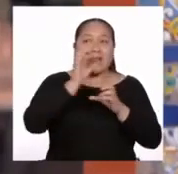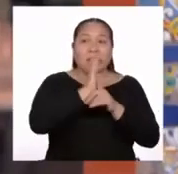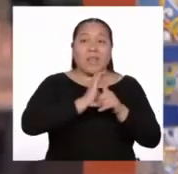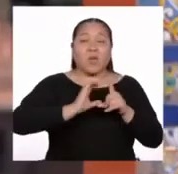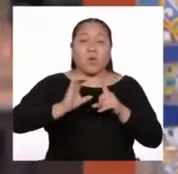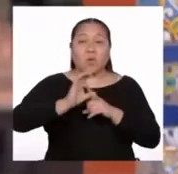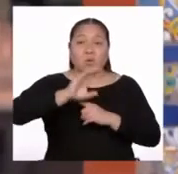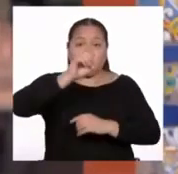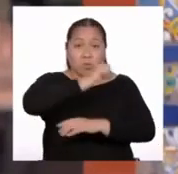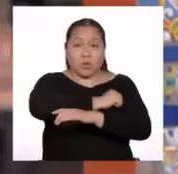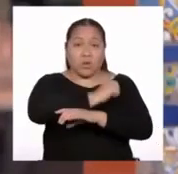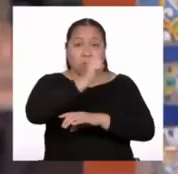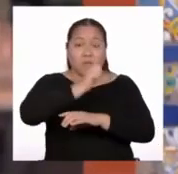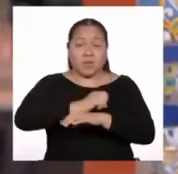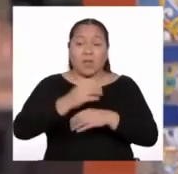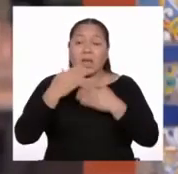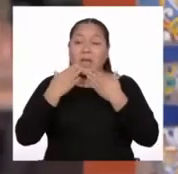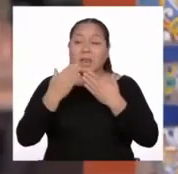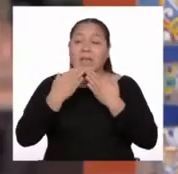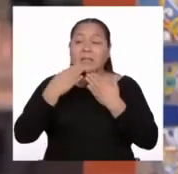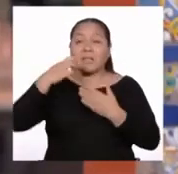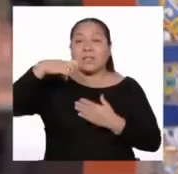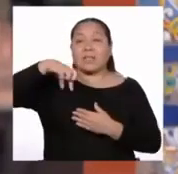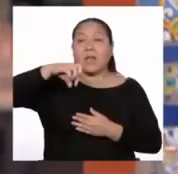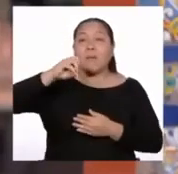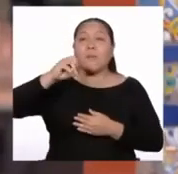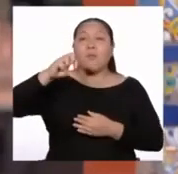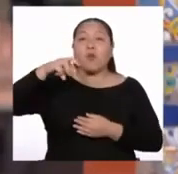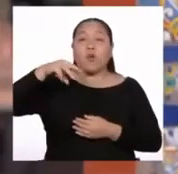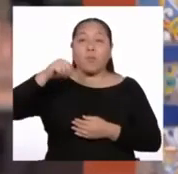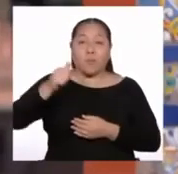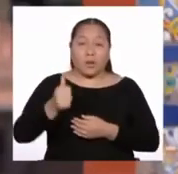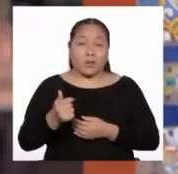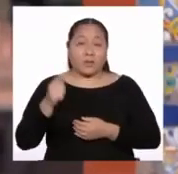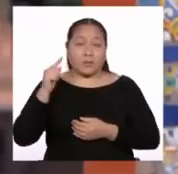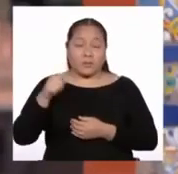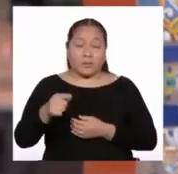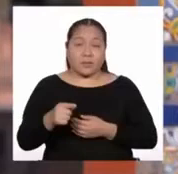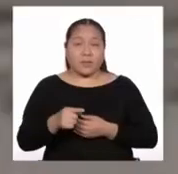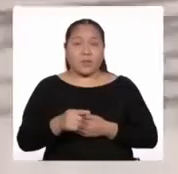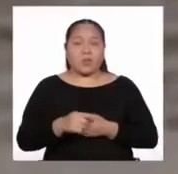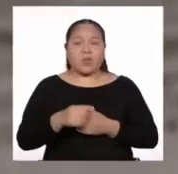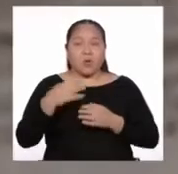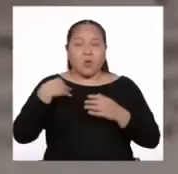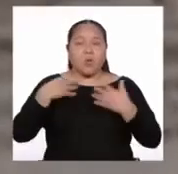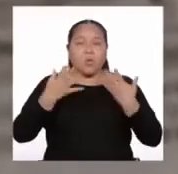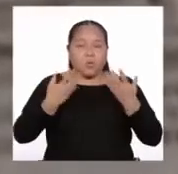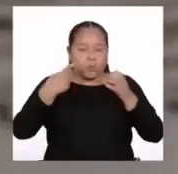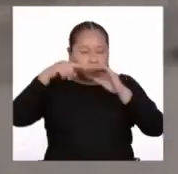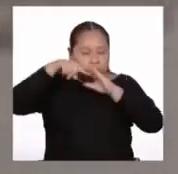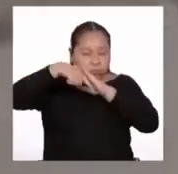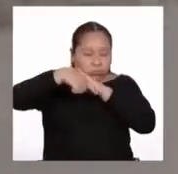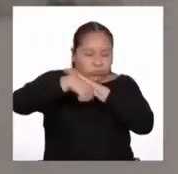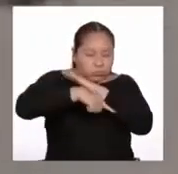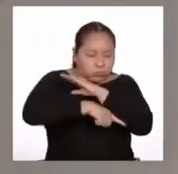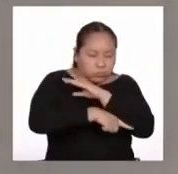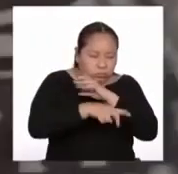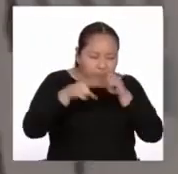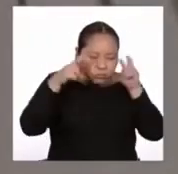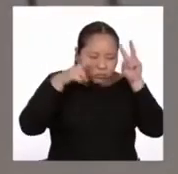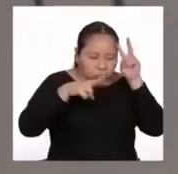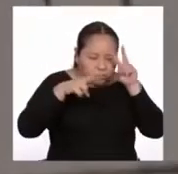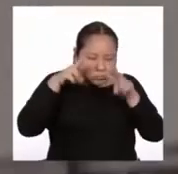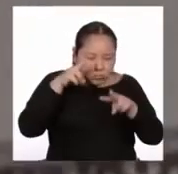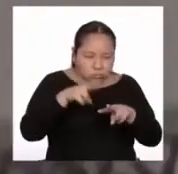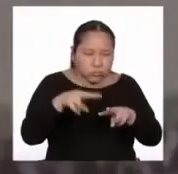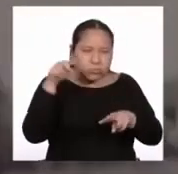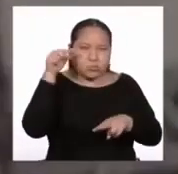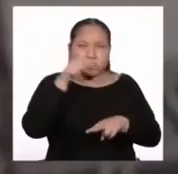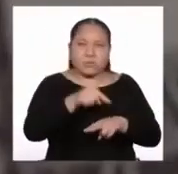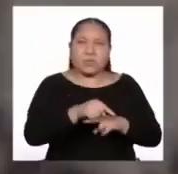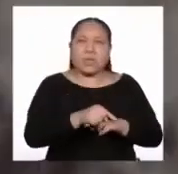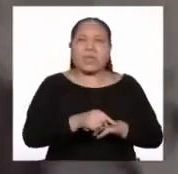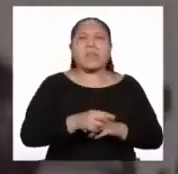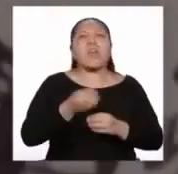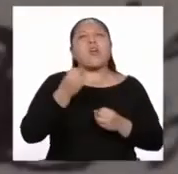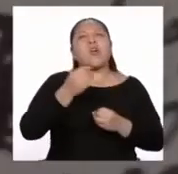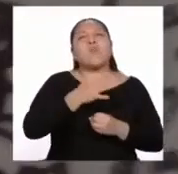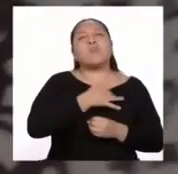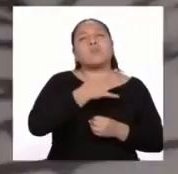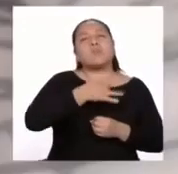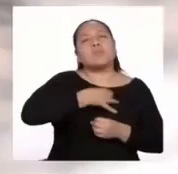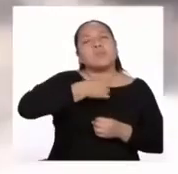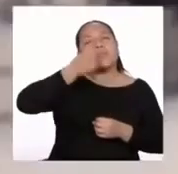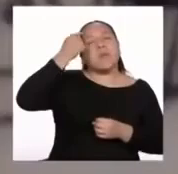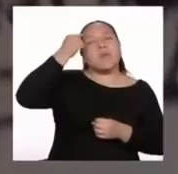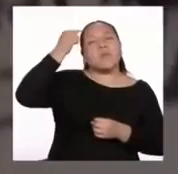gracias a Huamán Poma de Ayala pude penetrar a fondo en las categorías mentales